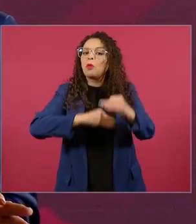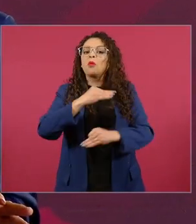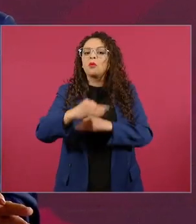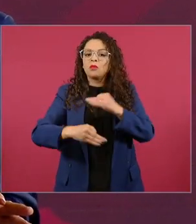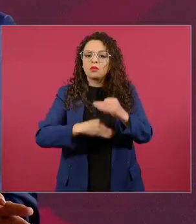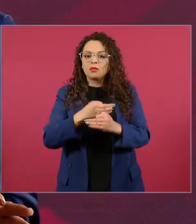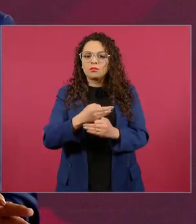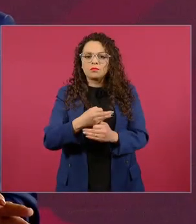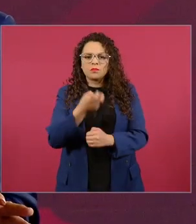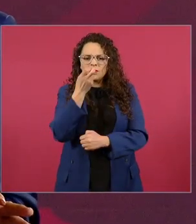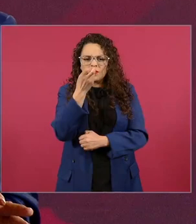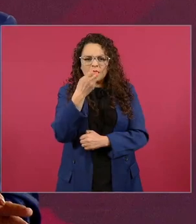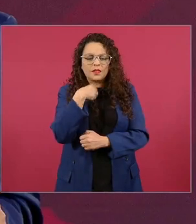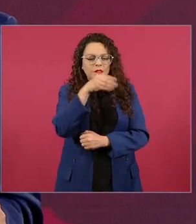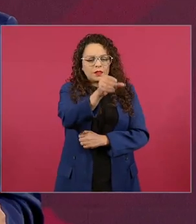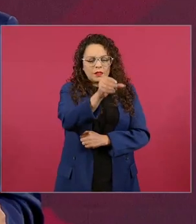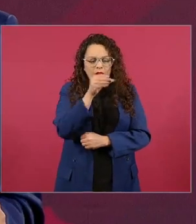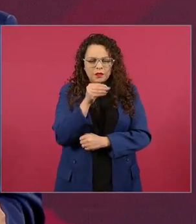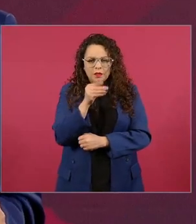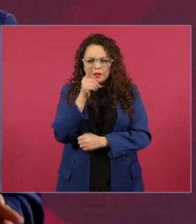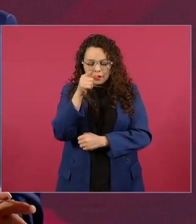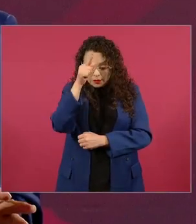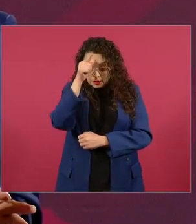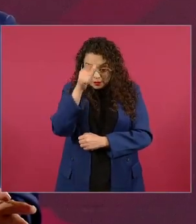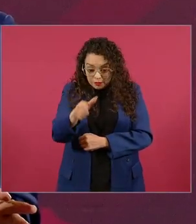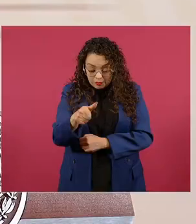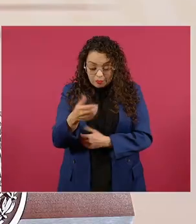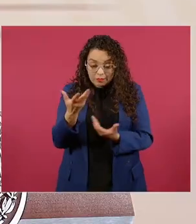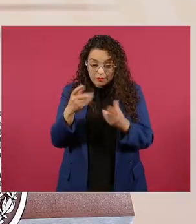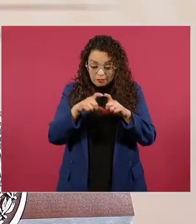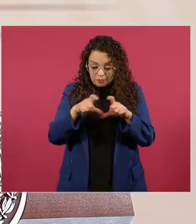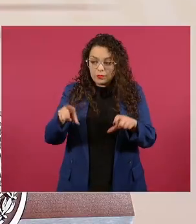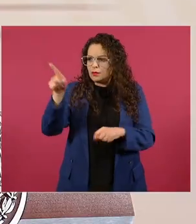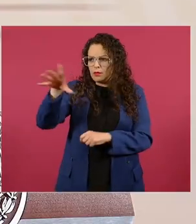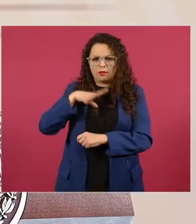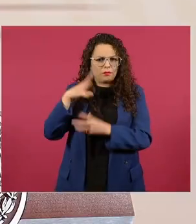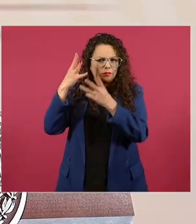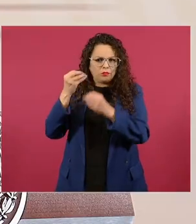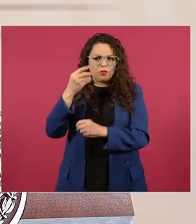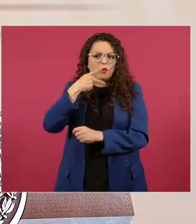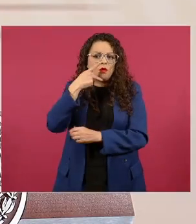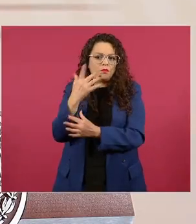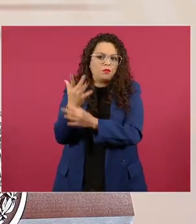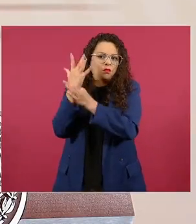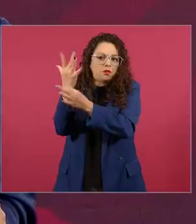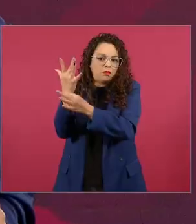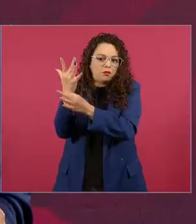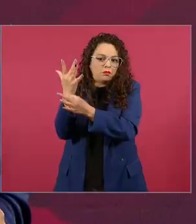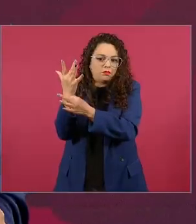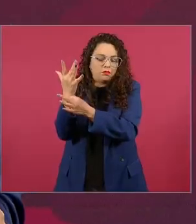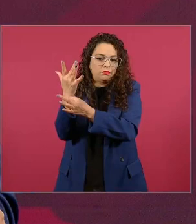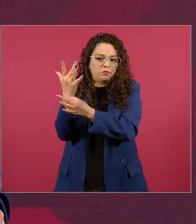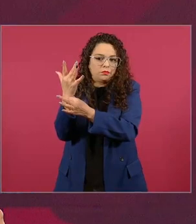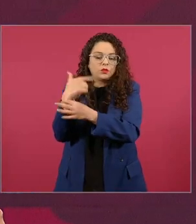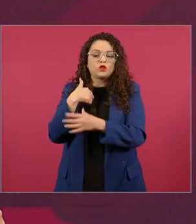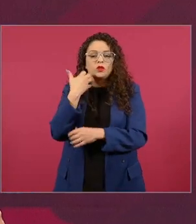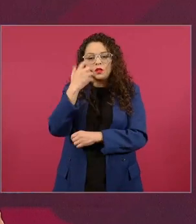una frase tiene muchas muchas a los jóvenes les recomiendo